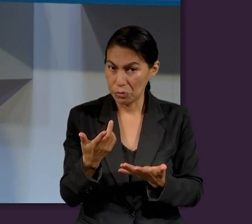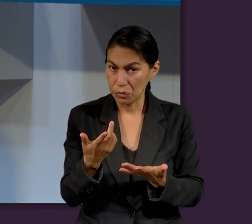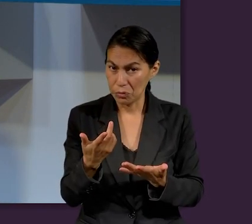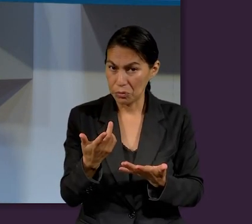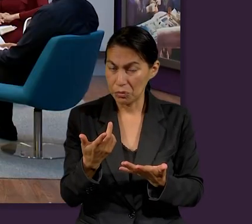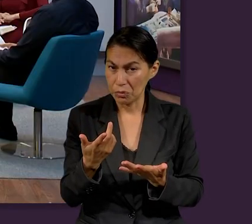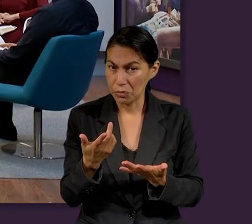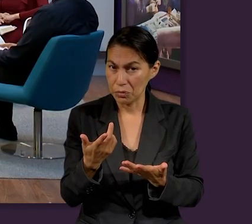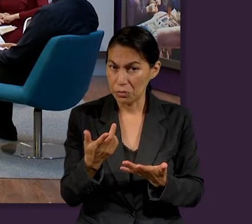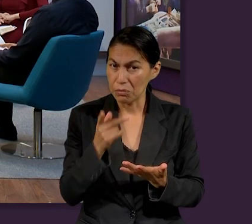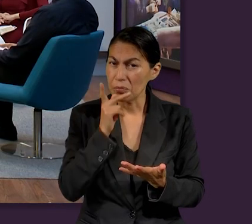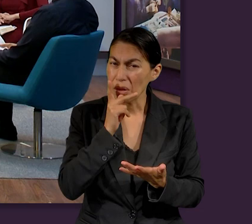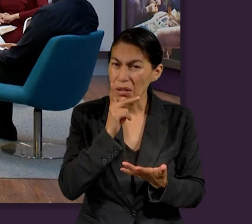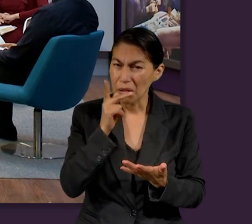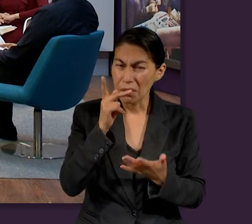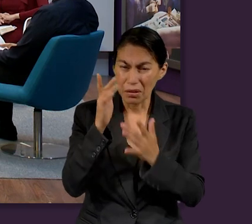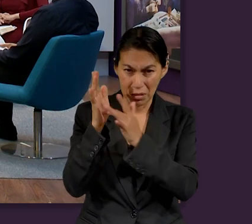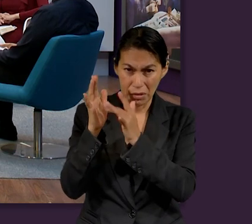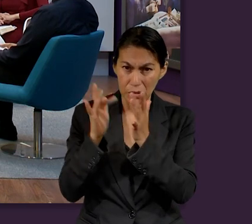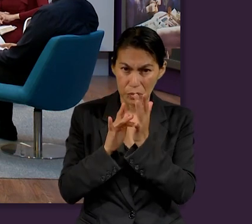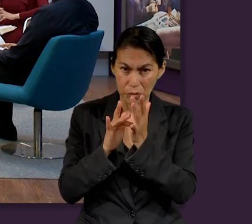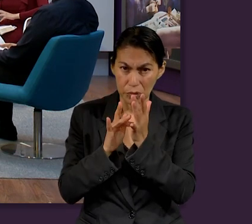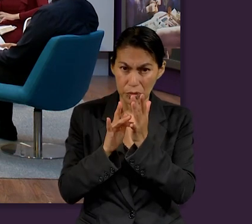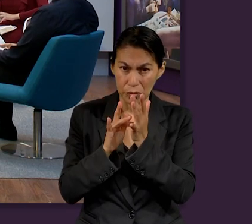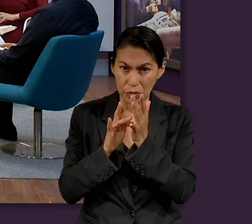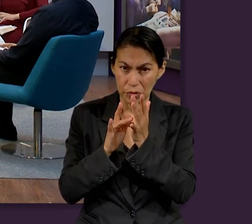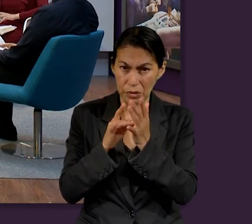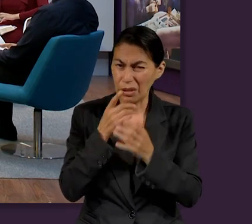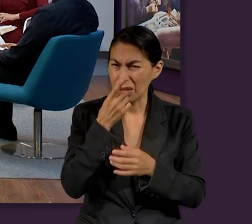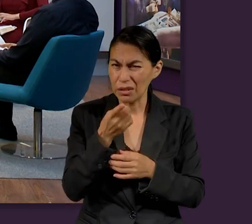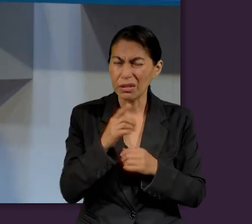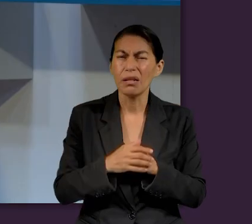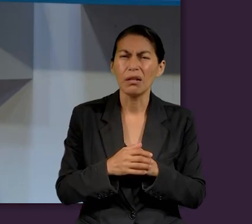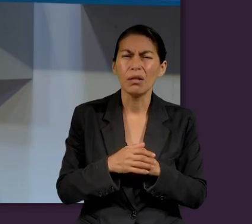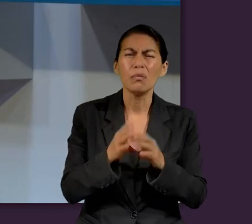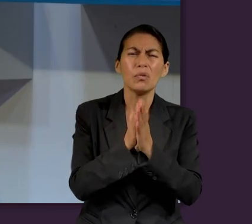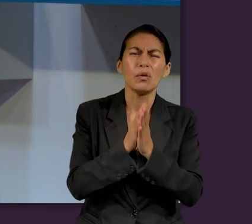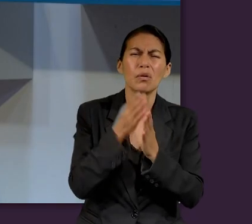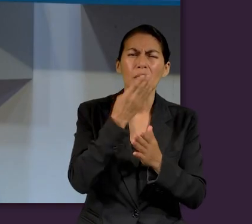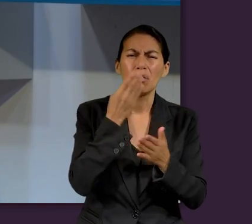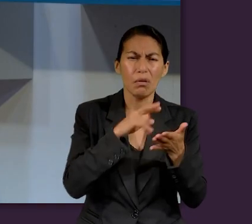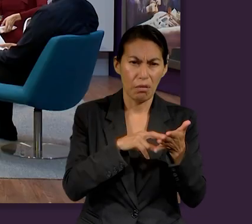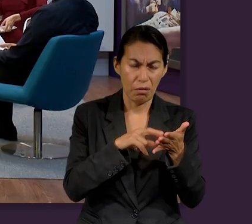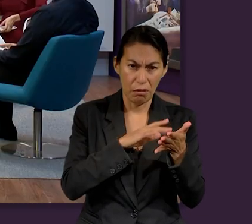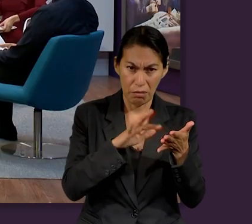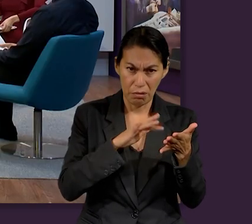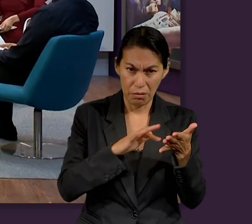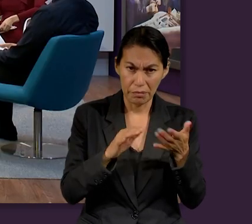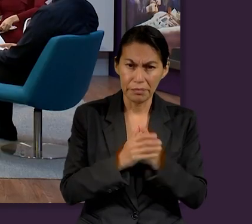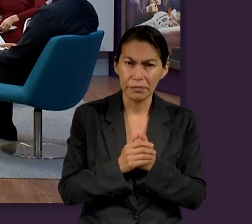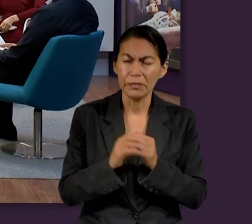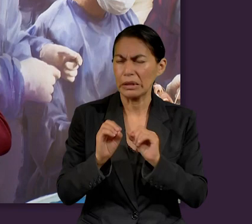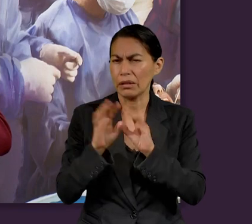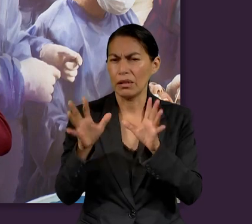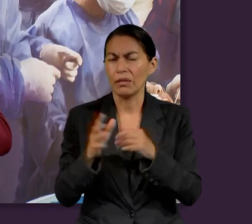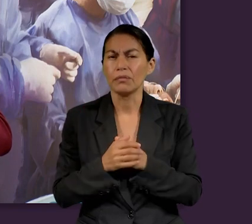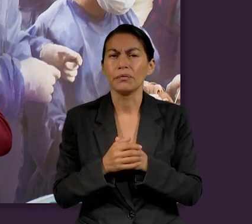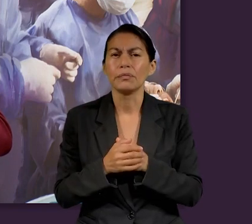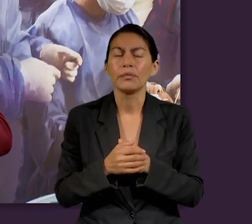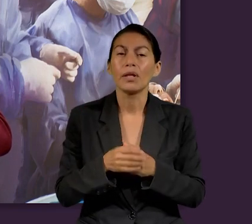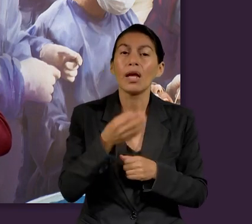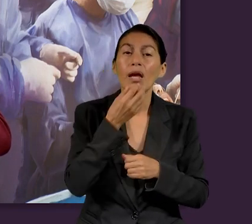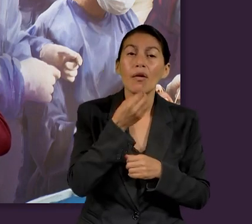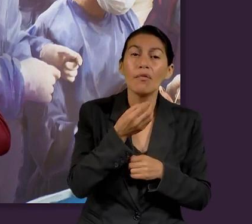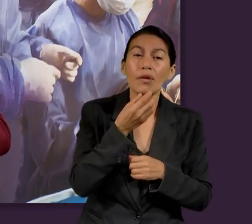como base palabras de Jesús que hace mención. Quisieras leernos el texto, por favor. Claro. En Hebreos